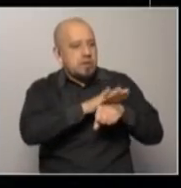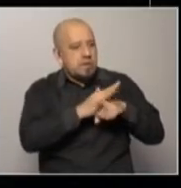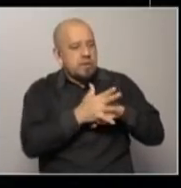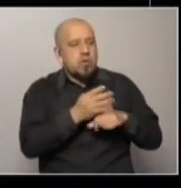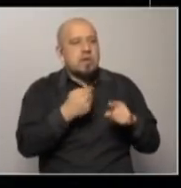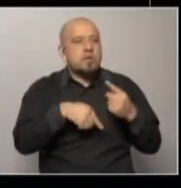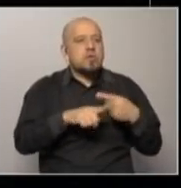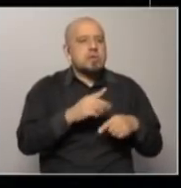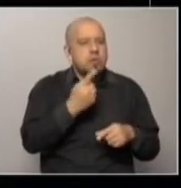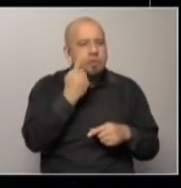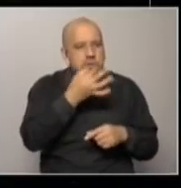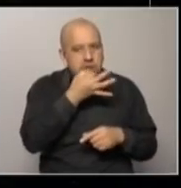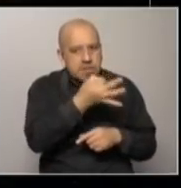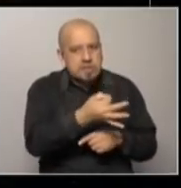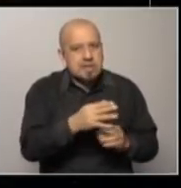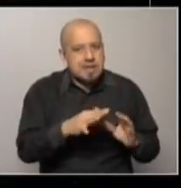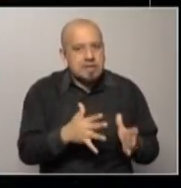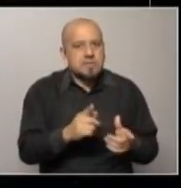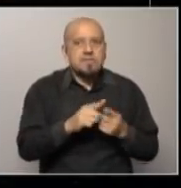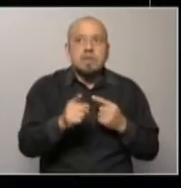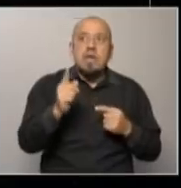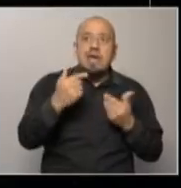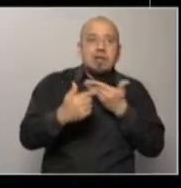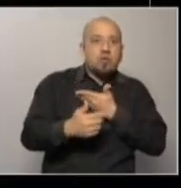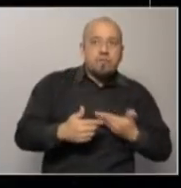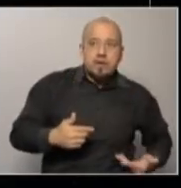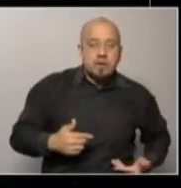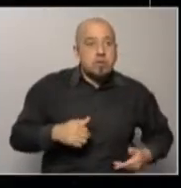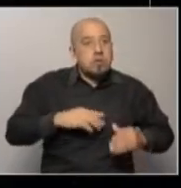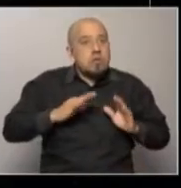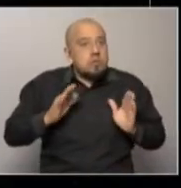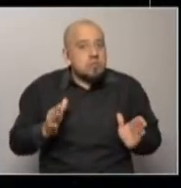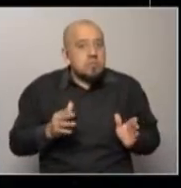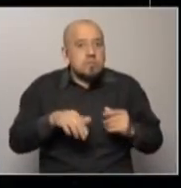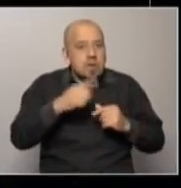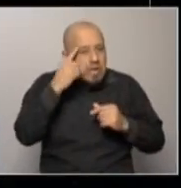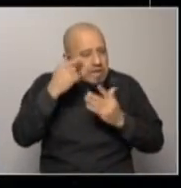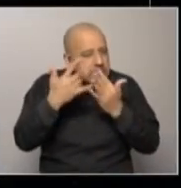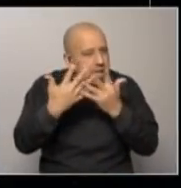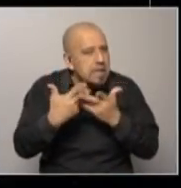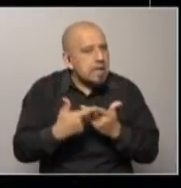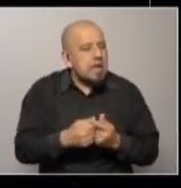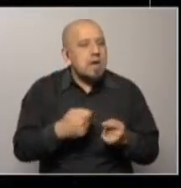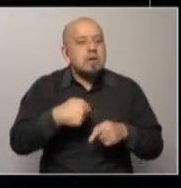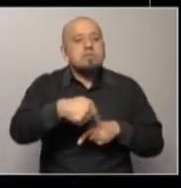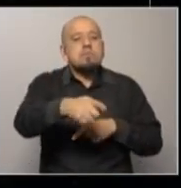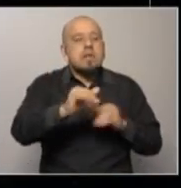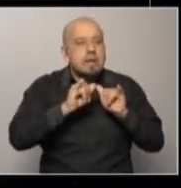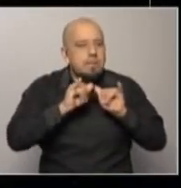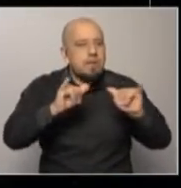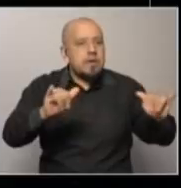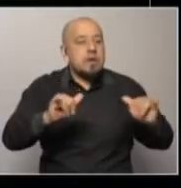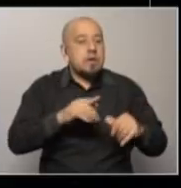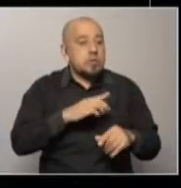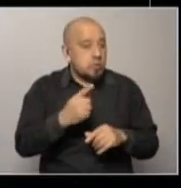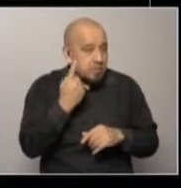que traslada es que el gobierno no acusó recibo de la pandemia en la estrategia que planteó en la campaña y yo creo que esa es